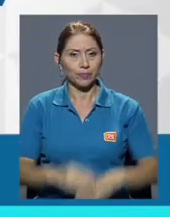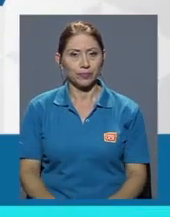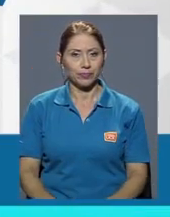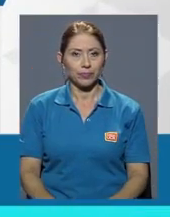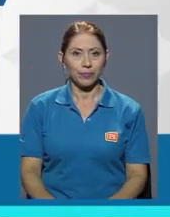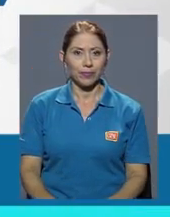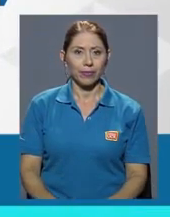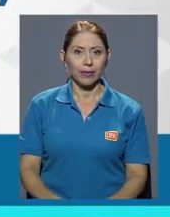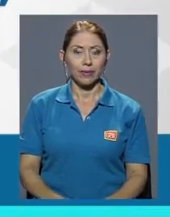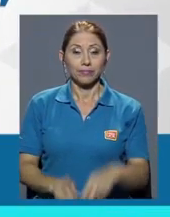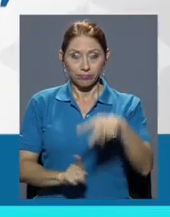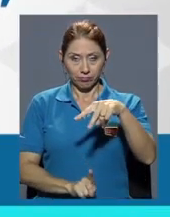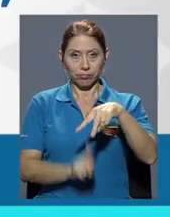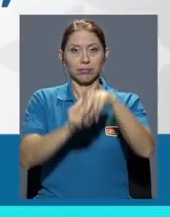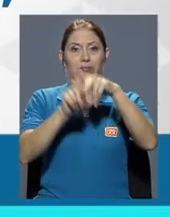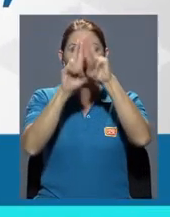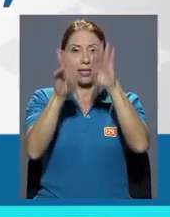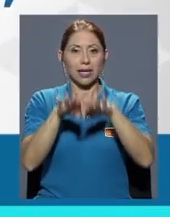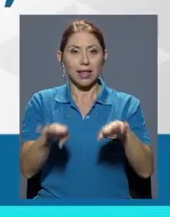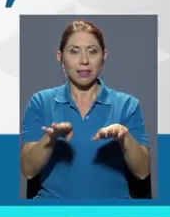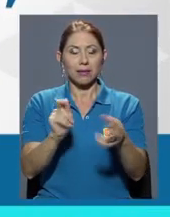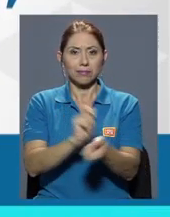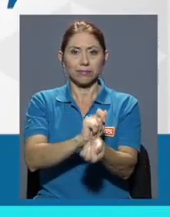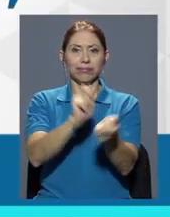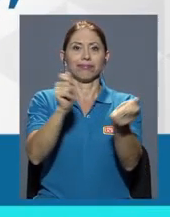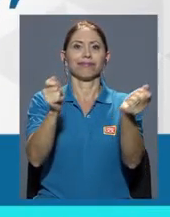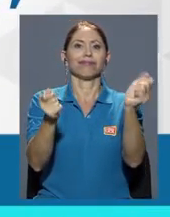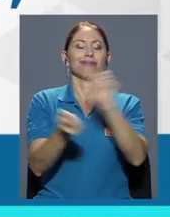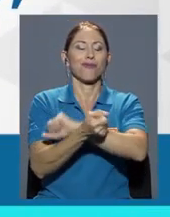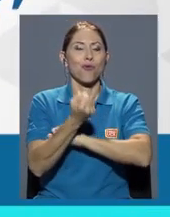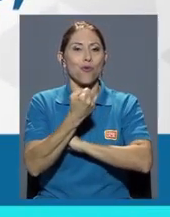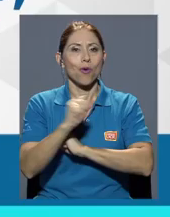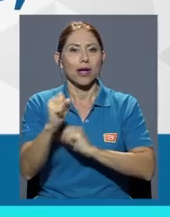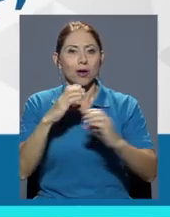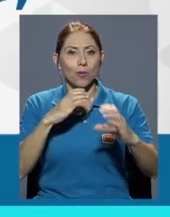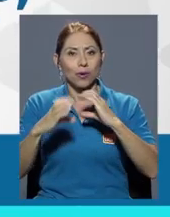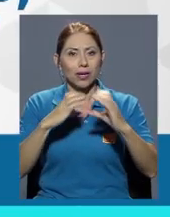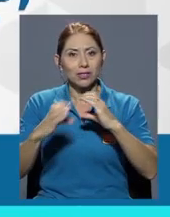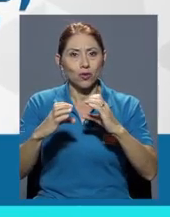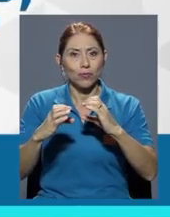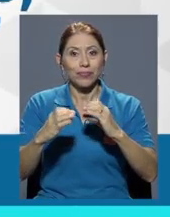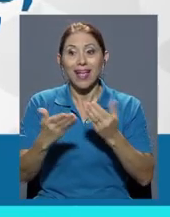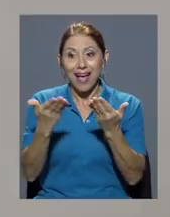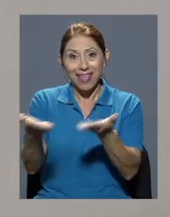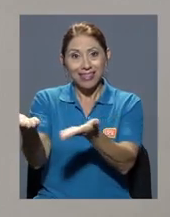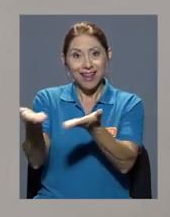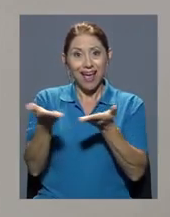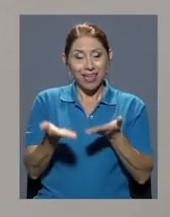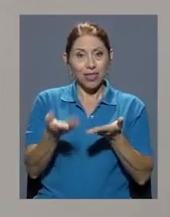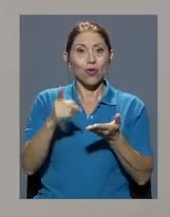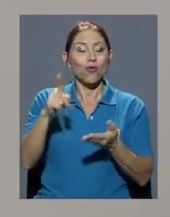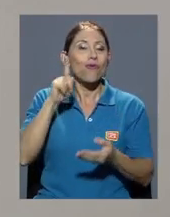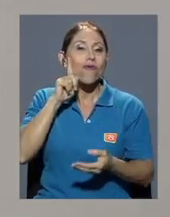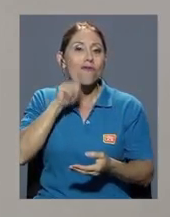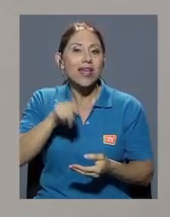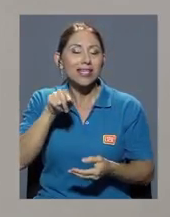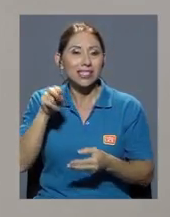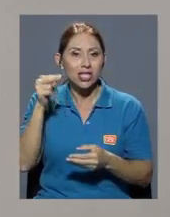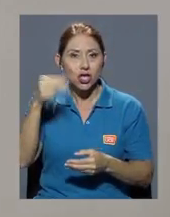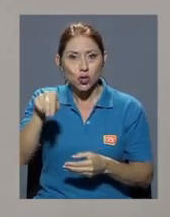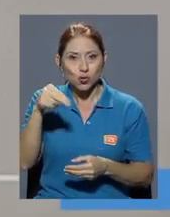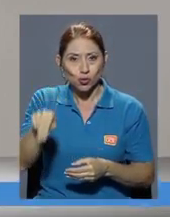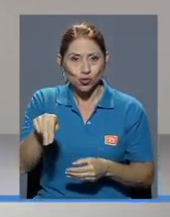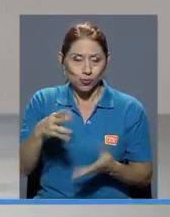La aparición del Internet y los cambios revolucionarios de la comunicación han traído consigo el fenómeno del fake news o